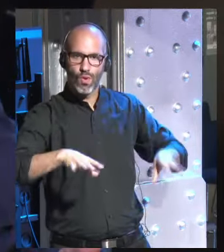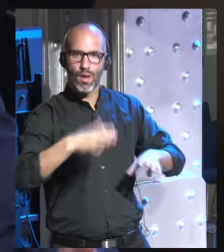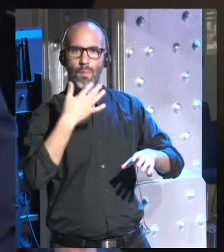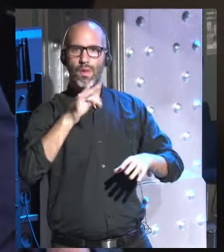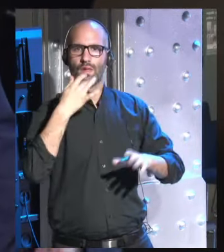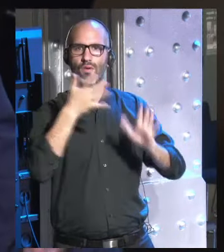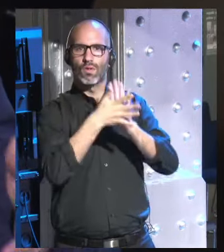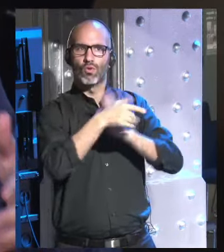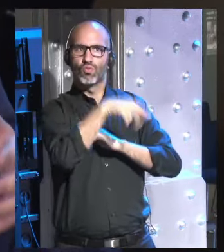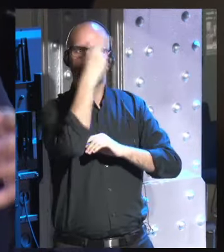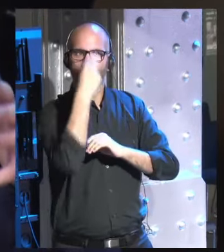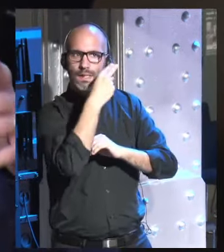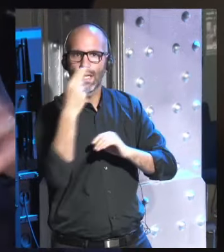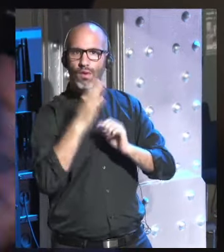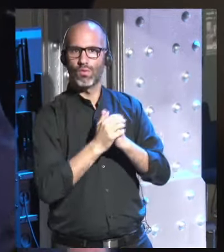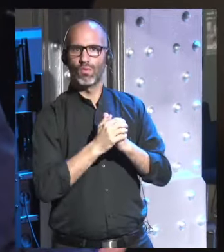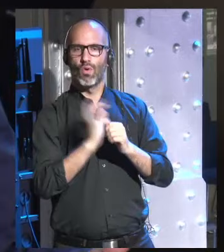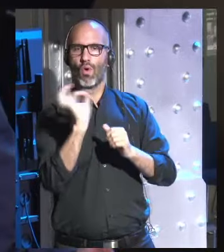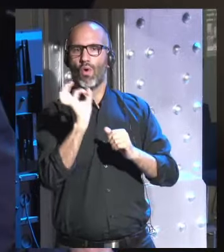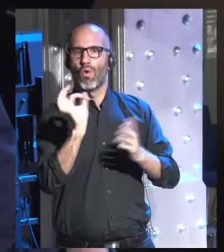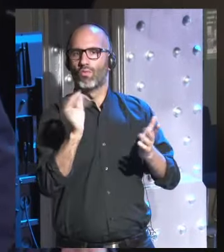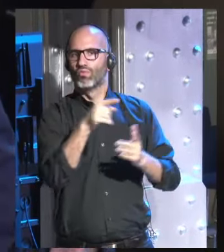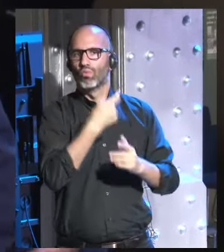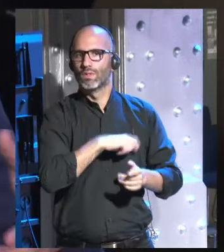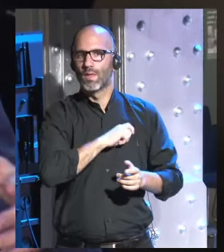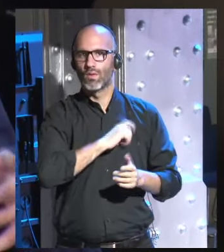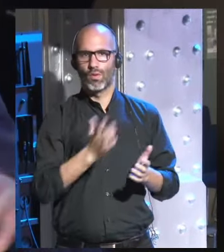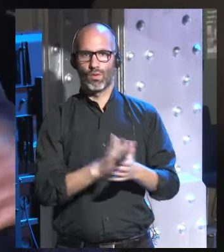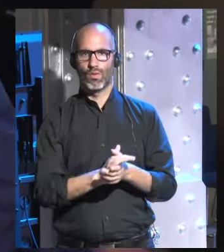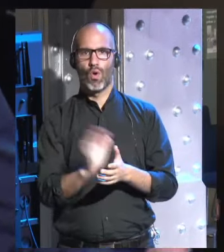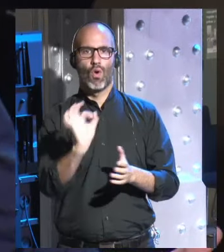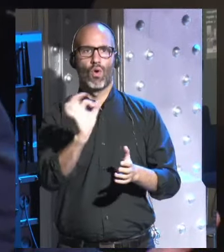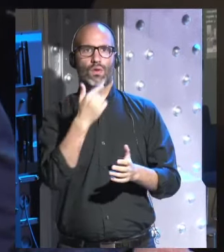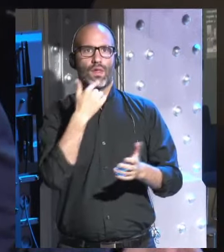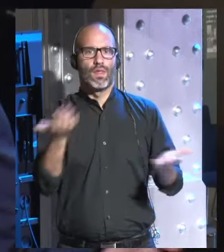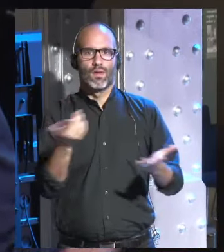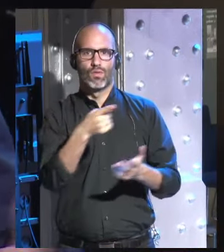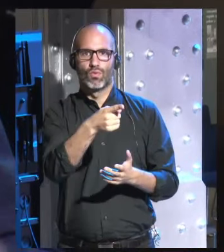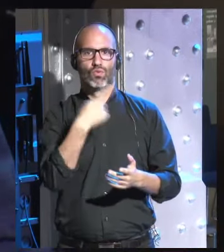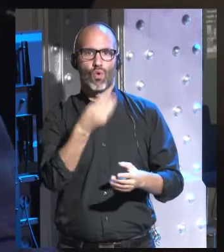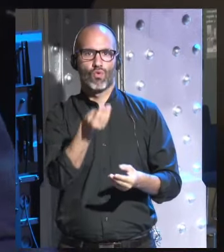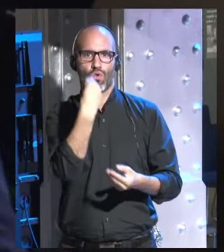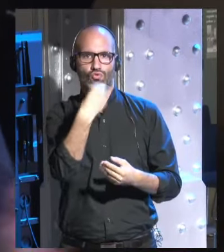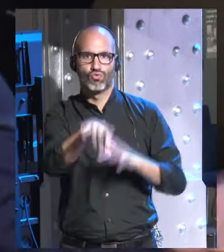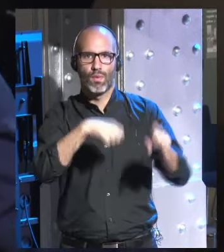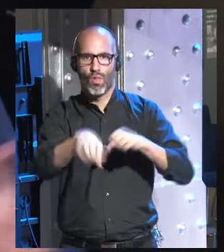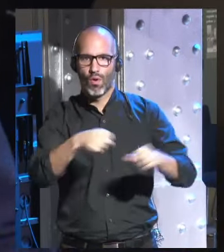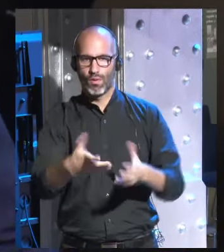eres cristiano o te dicen eres español o te dicen eres un consumidor